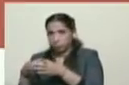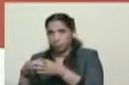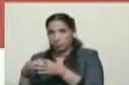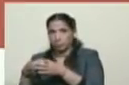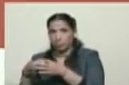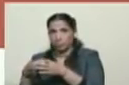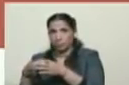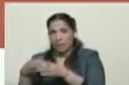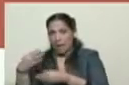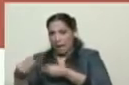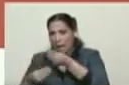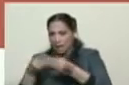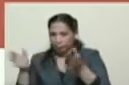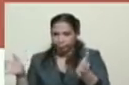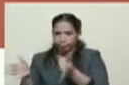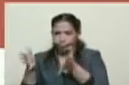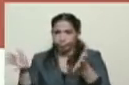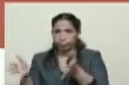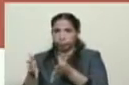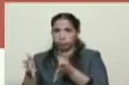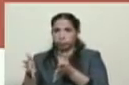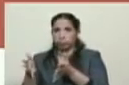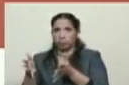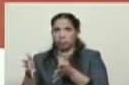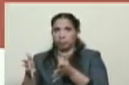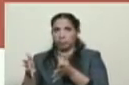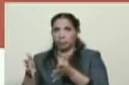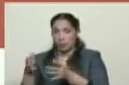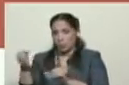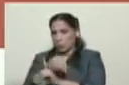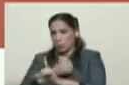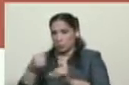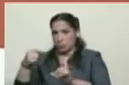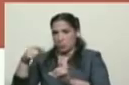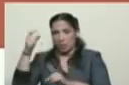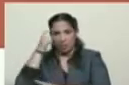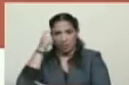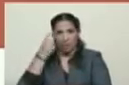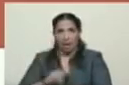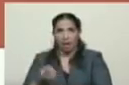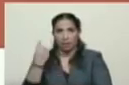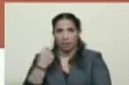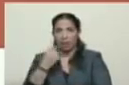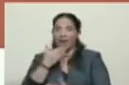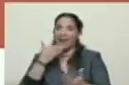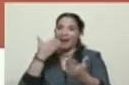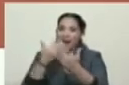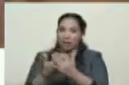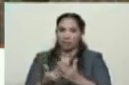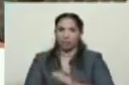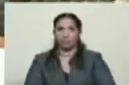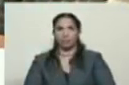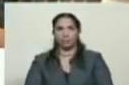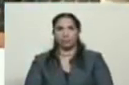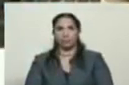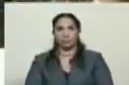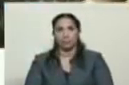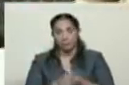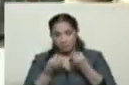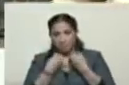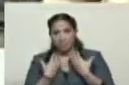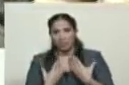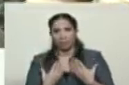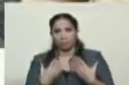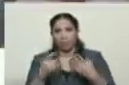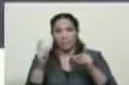perpetrado hechos aislados de violencia el día de ayer. Muchísimas gracias. Bien, han sido